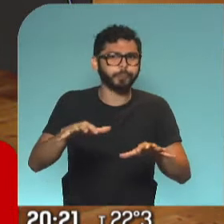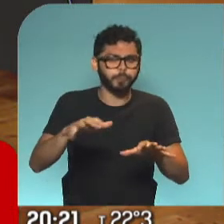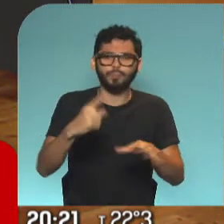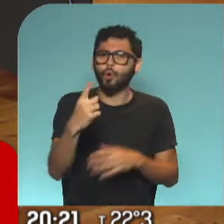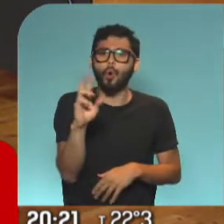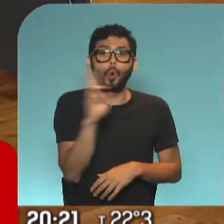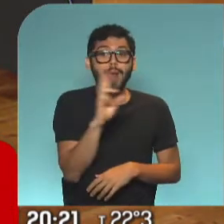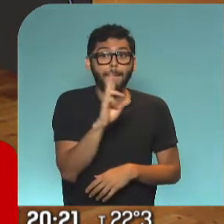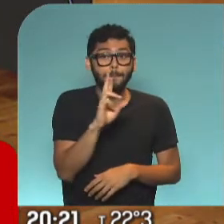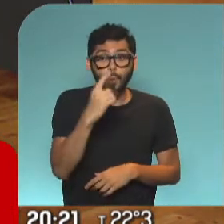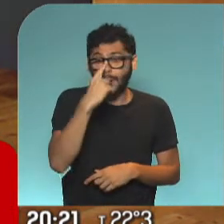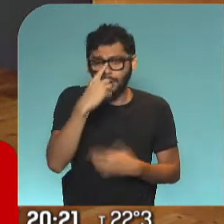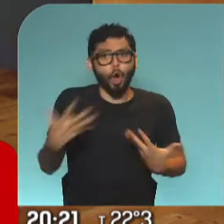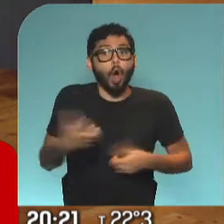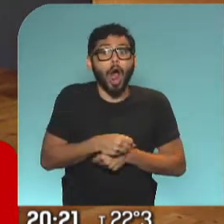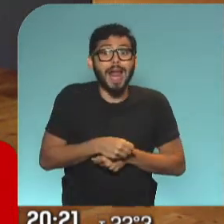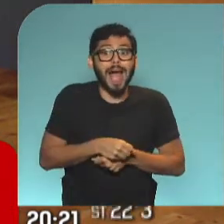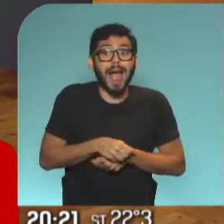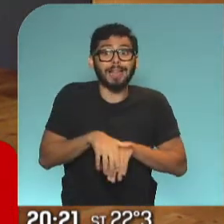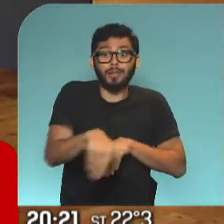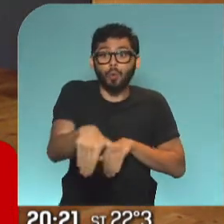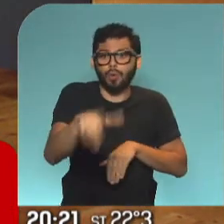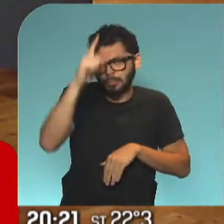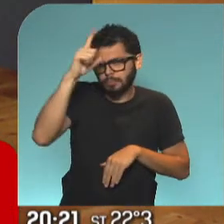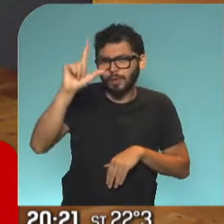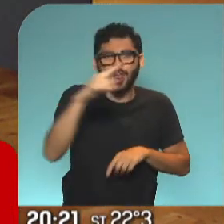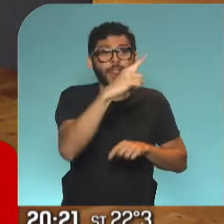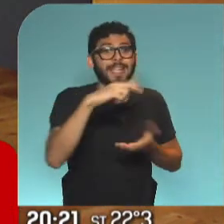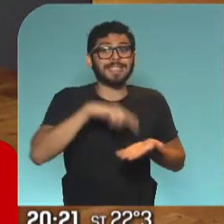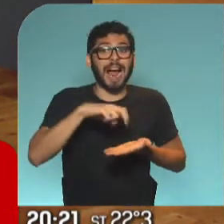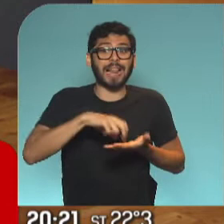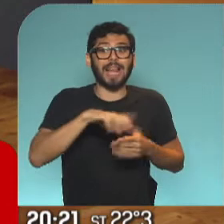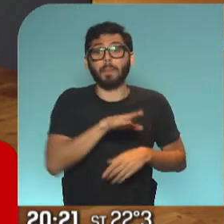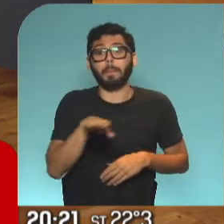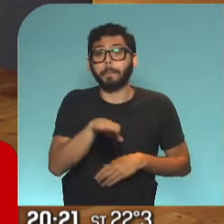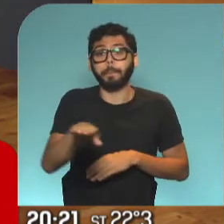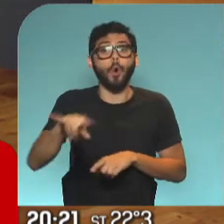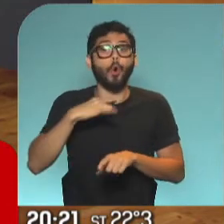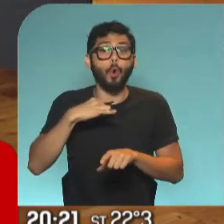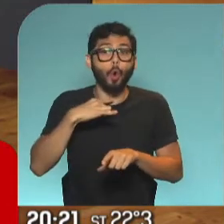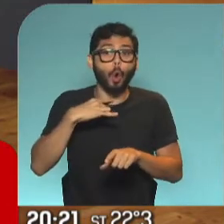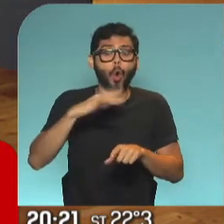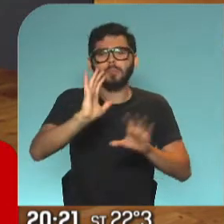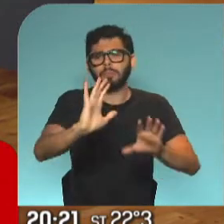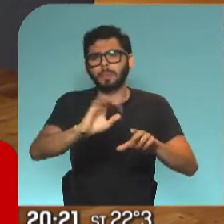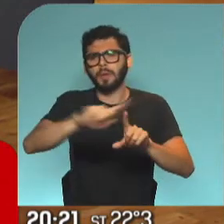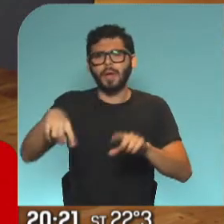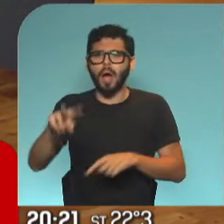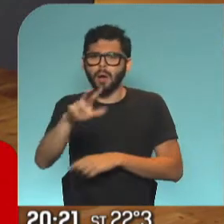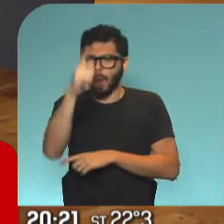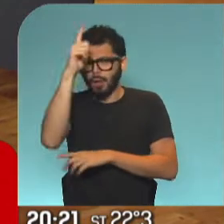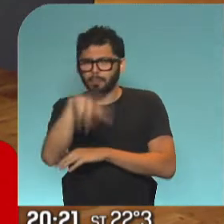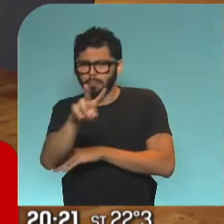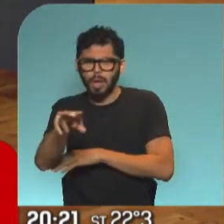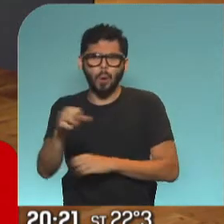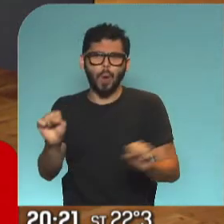mujer viene en un colectivo, la paran, proviene desde Salta, la paran en Jujuy, en un control carretero. La notan nerviosa, estaba